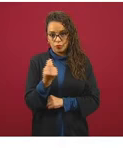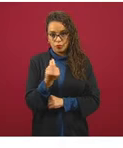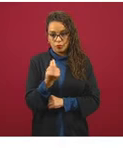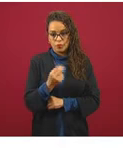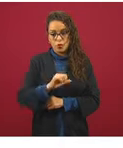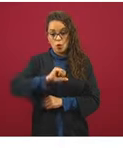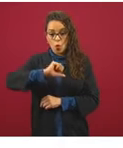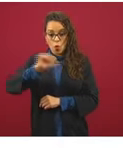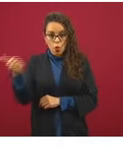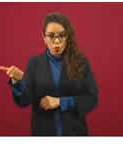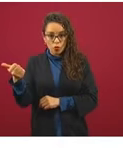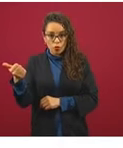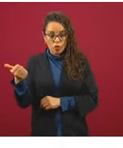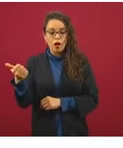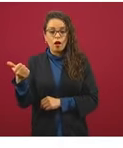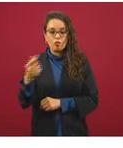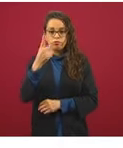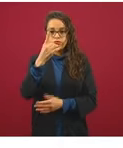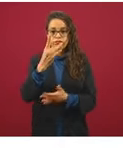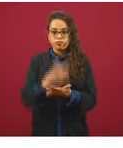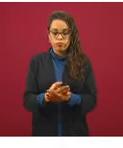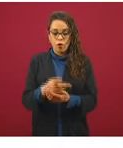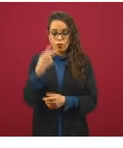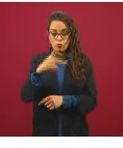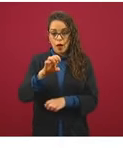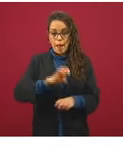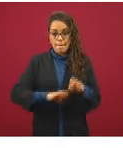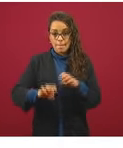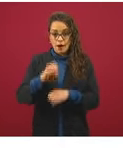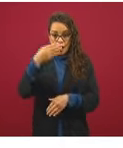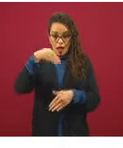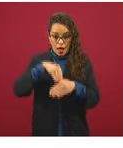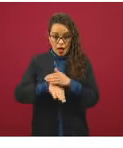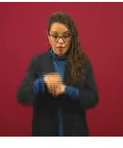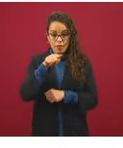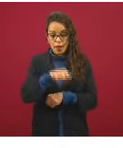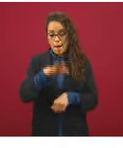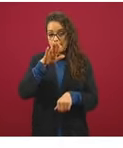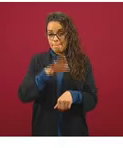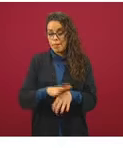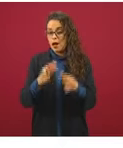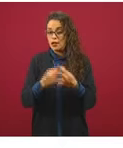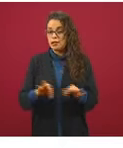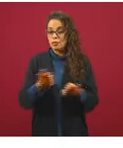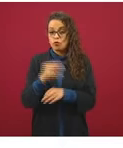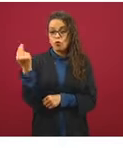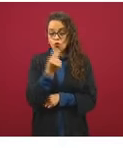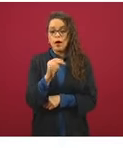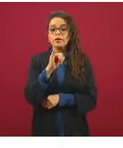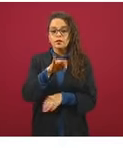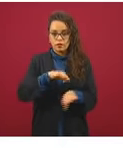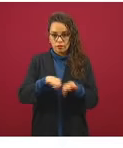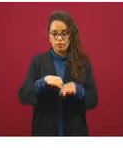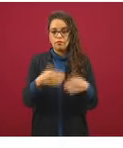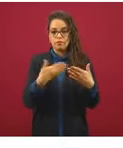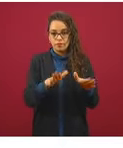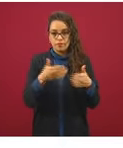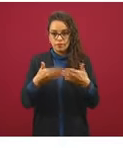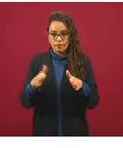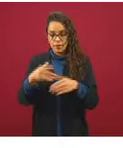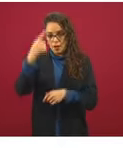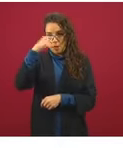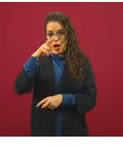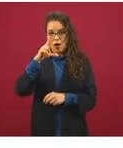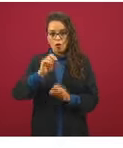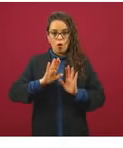a solamente dentro de sus empresas las actividades prioritarias para no tener que detener toda la actividad